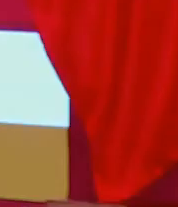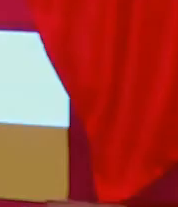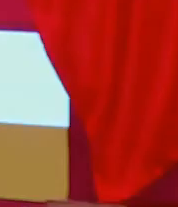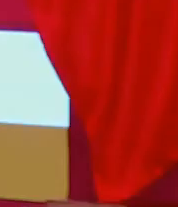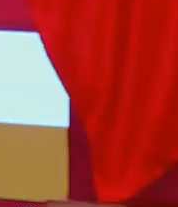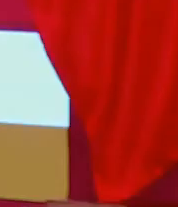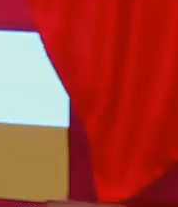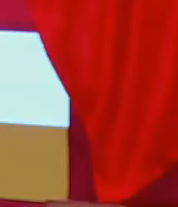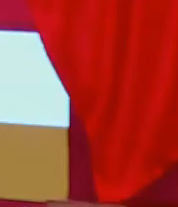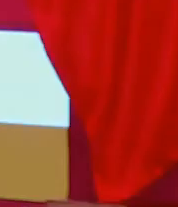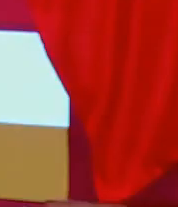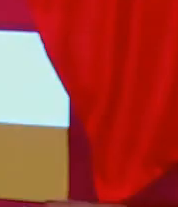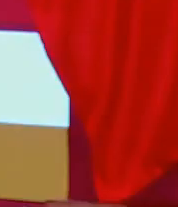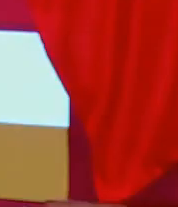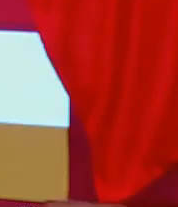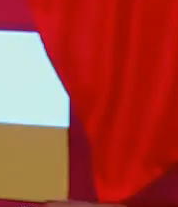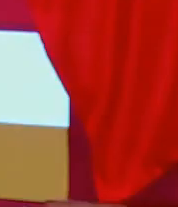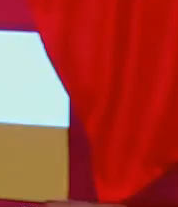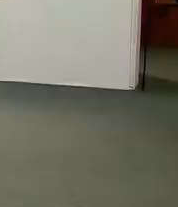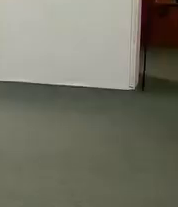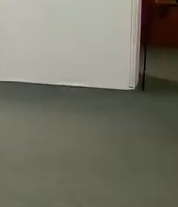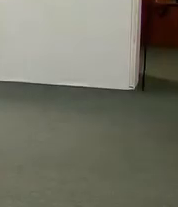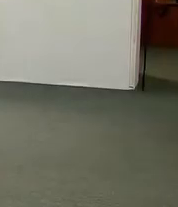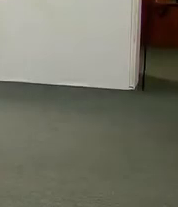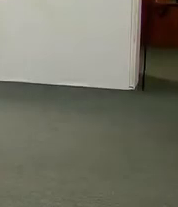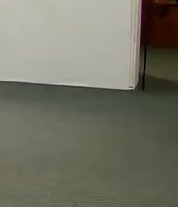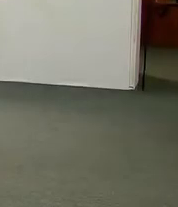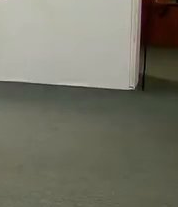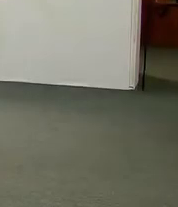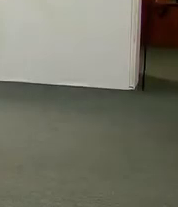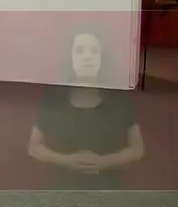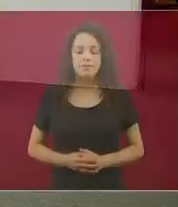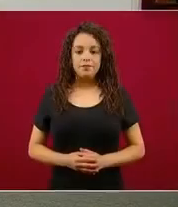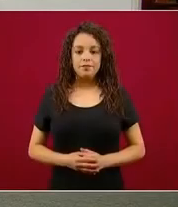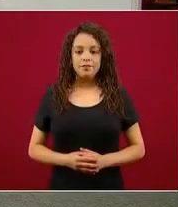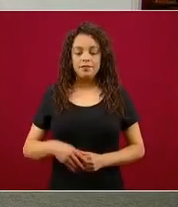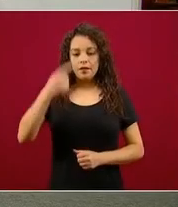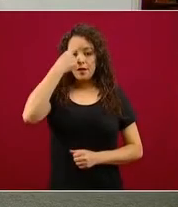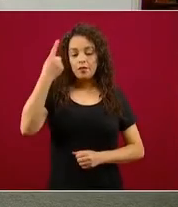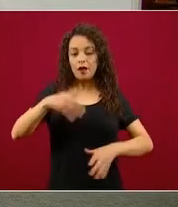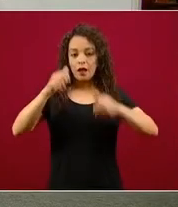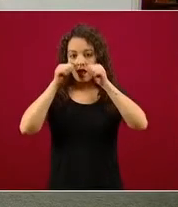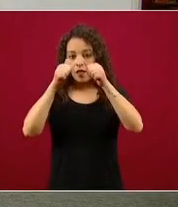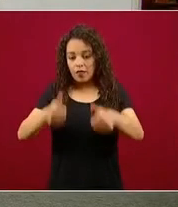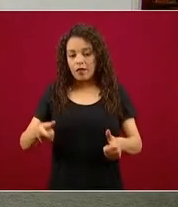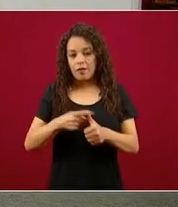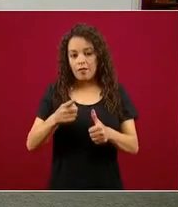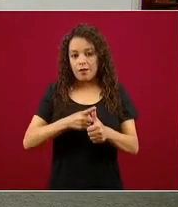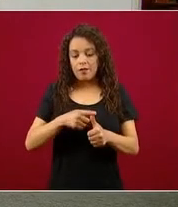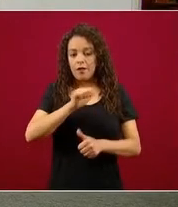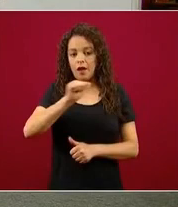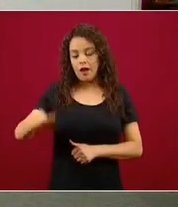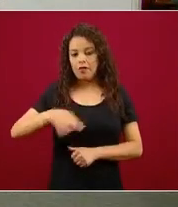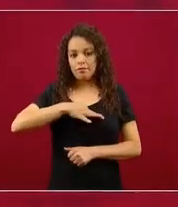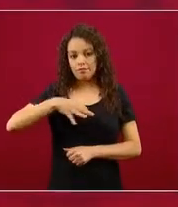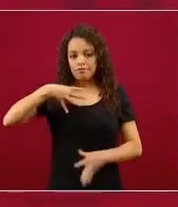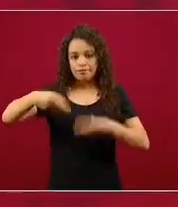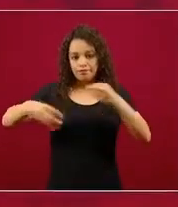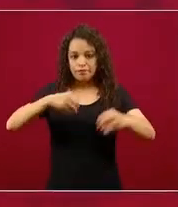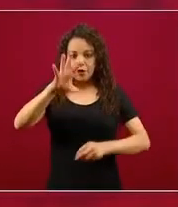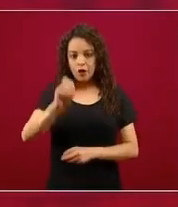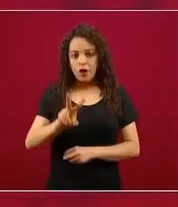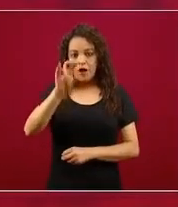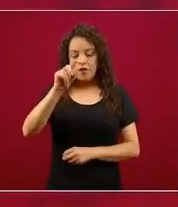para un nuevo abordaje comunitario y basado en atención primaria de la salud de la epidemia de COVID en la Ciudad de México.